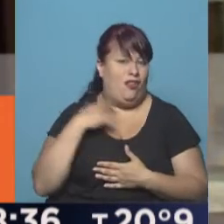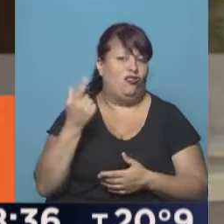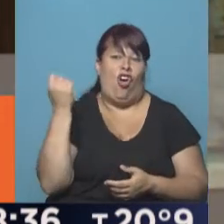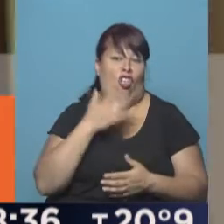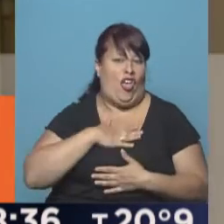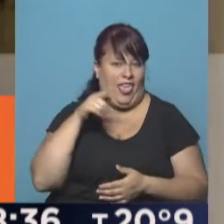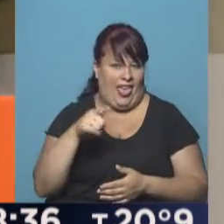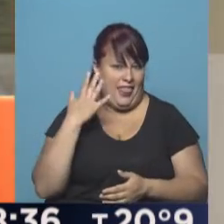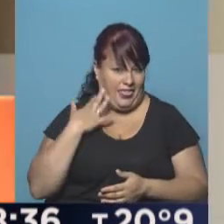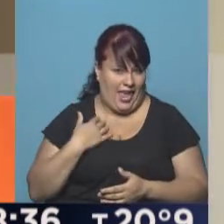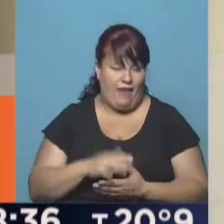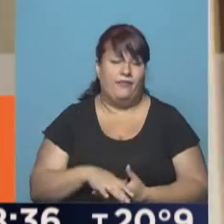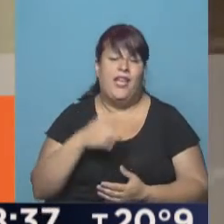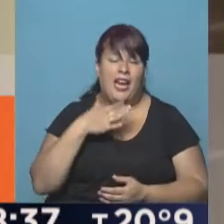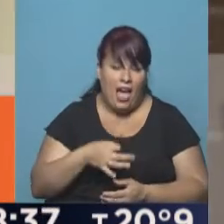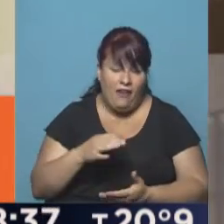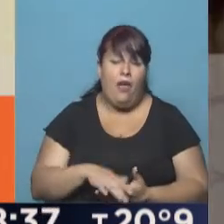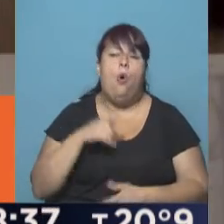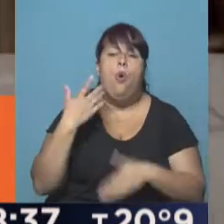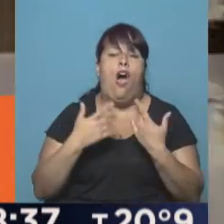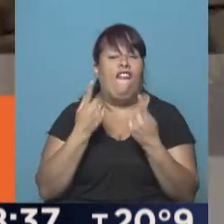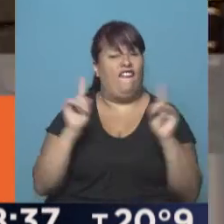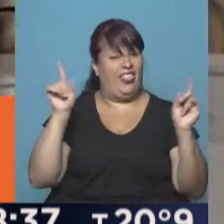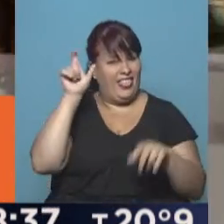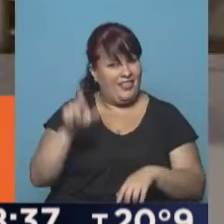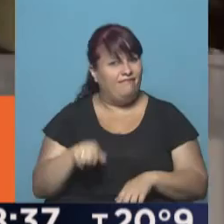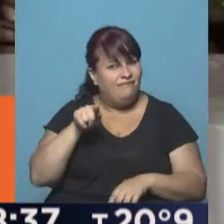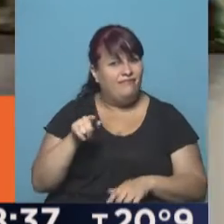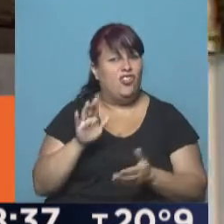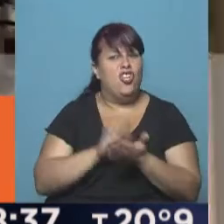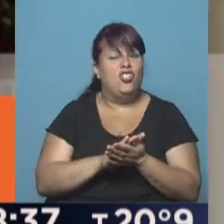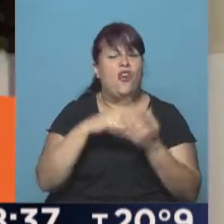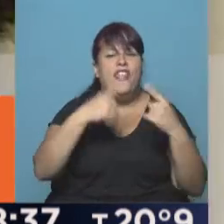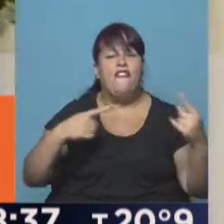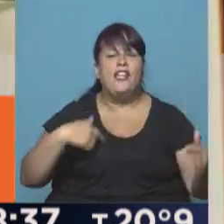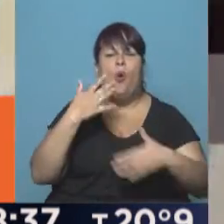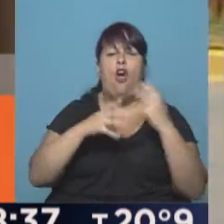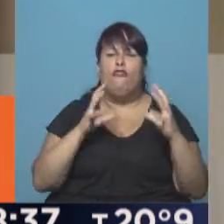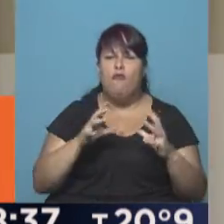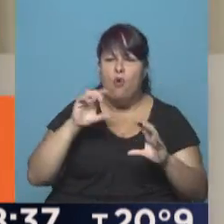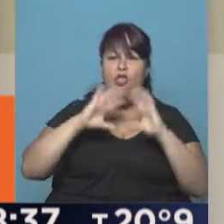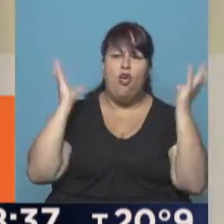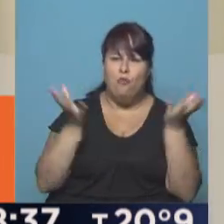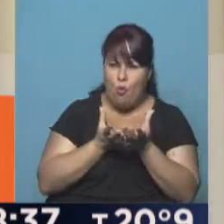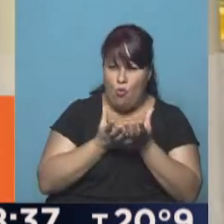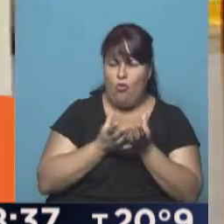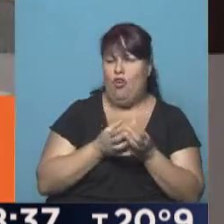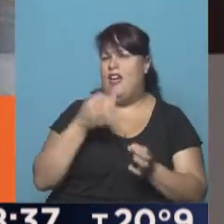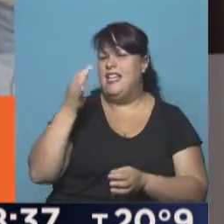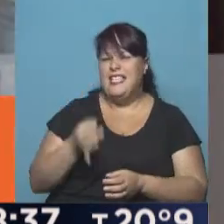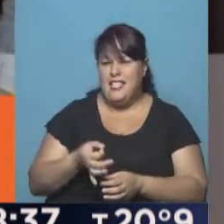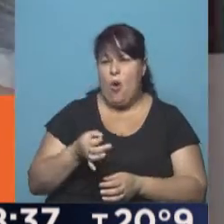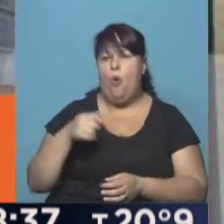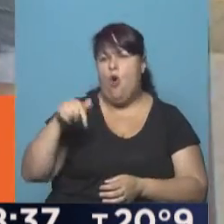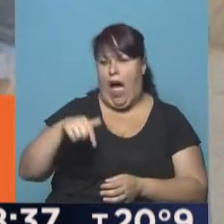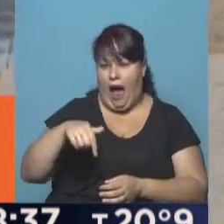queremos todos, y realmente un jugador distinto en el concierto de los jugadores de fútbol del mundo. Seguramente está